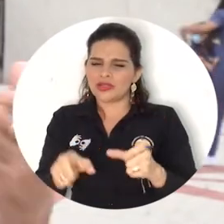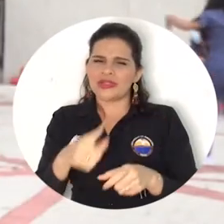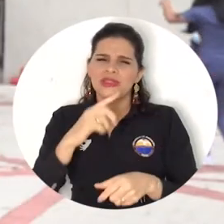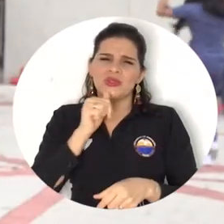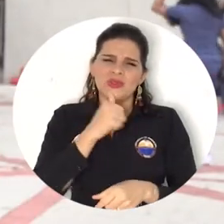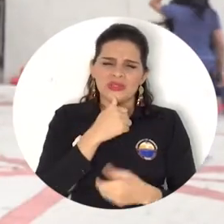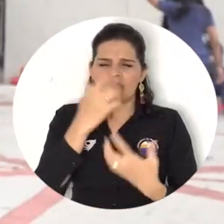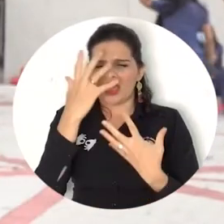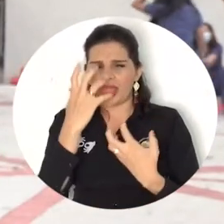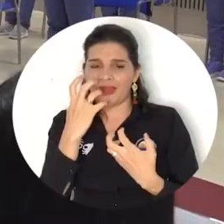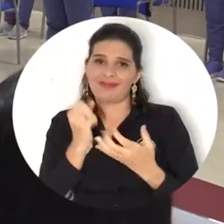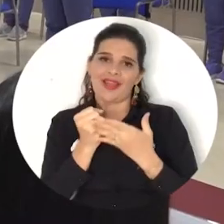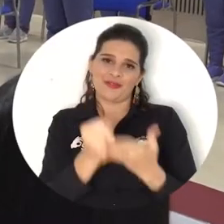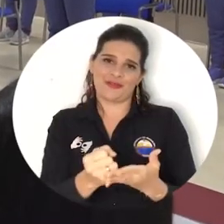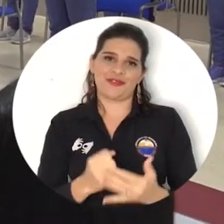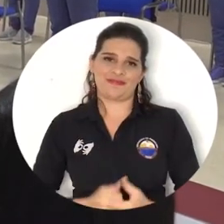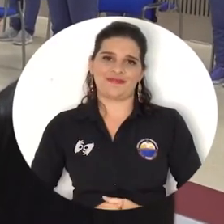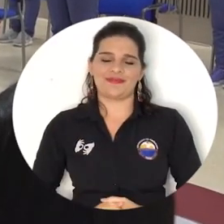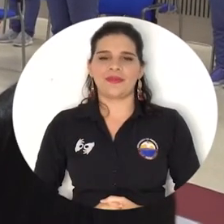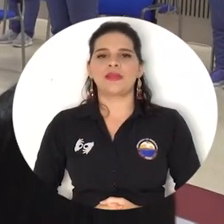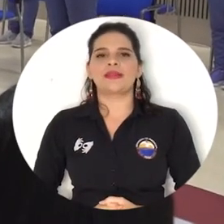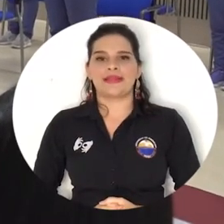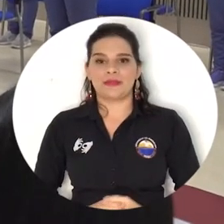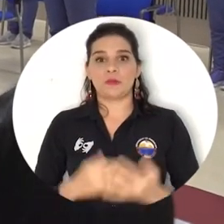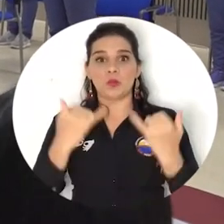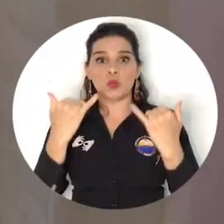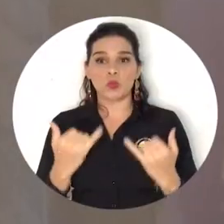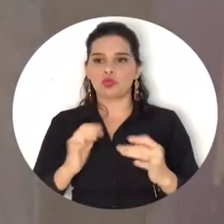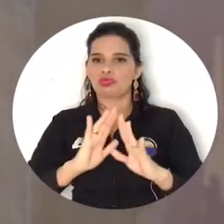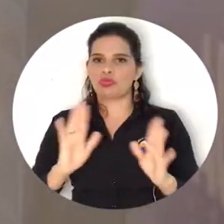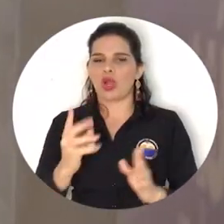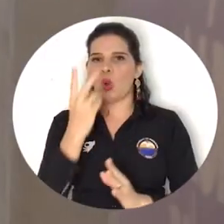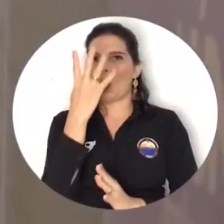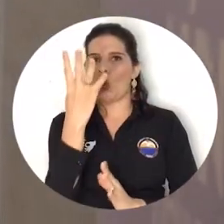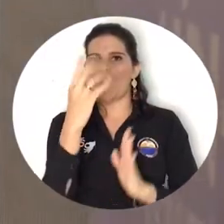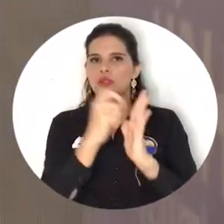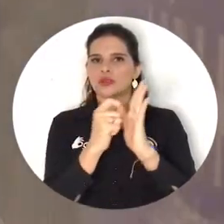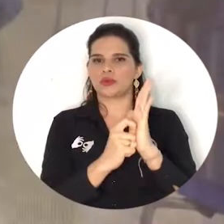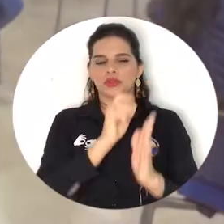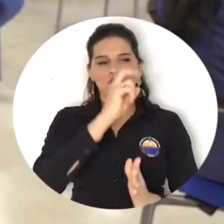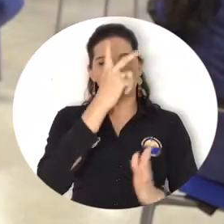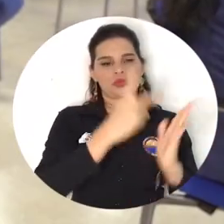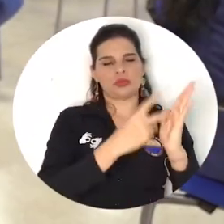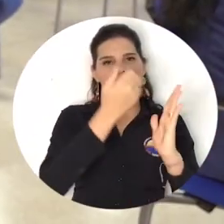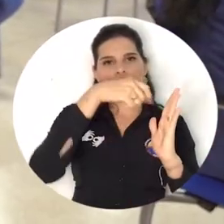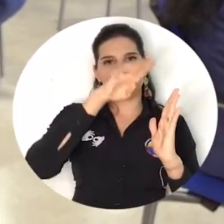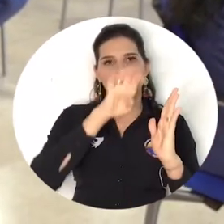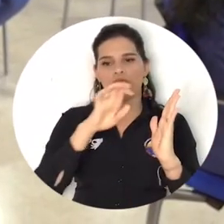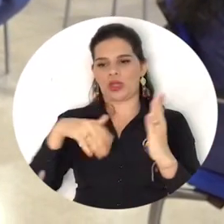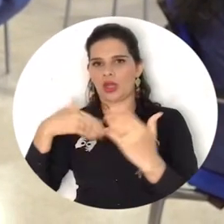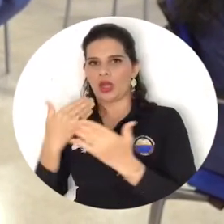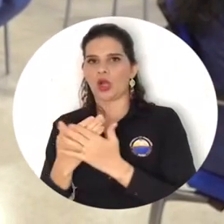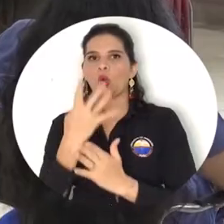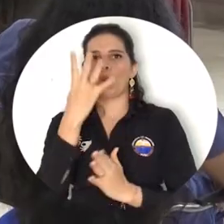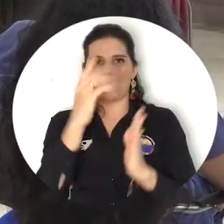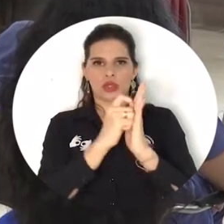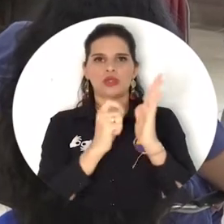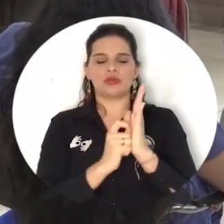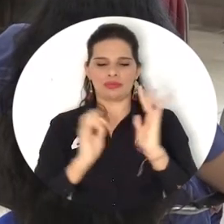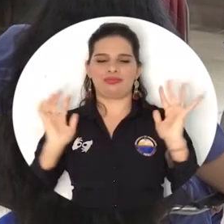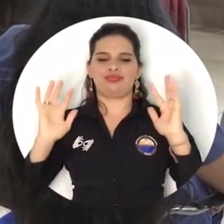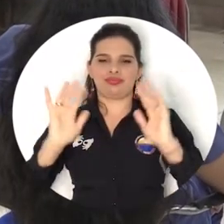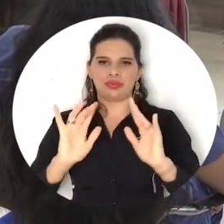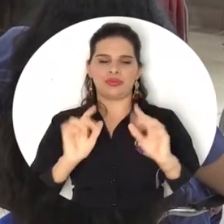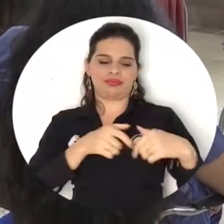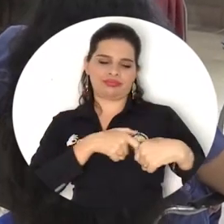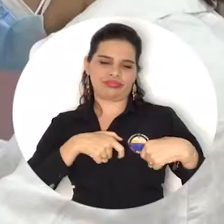momentos difíciles de la pandemia. Esta es la cuarta ceremonia que se realiza desde 2019 en que los estudiantes de décimo semestre del